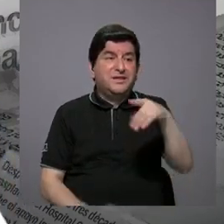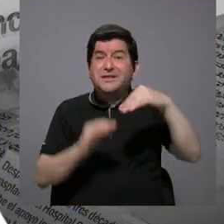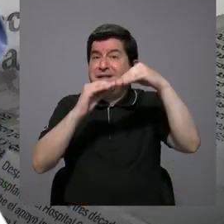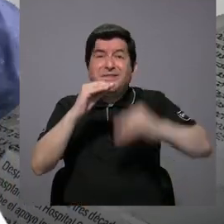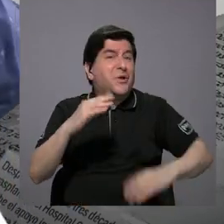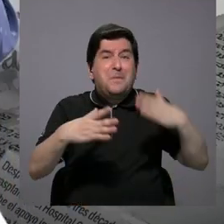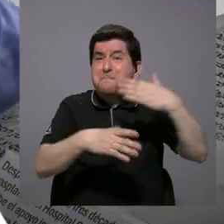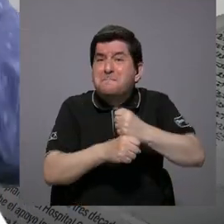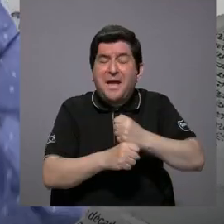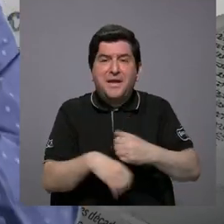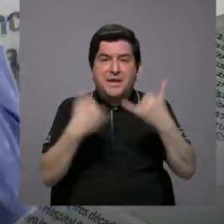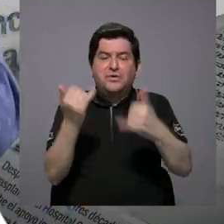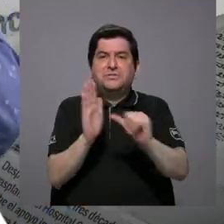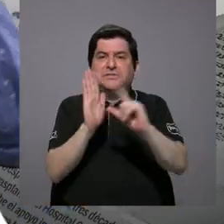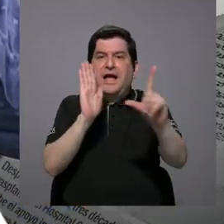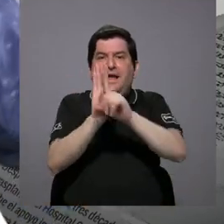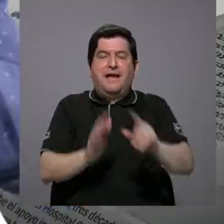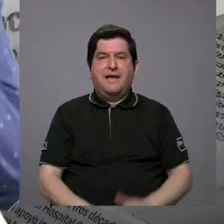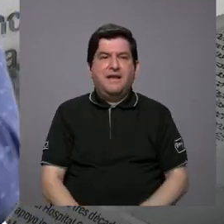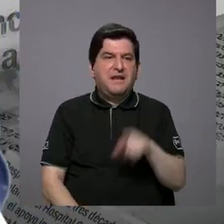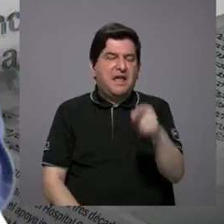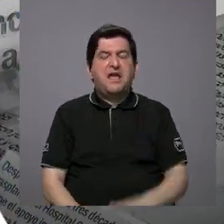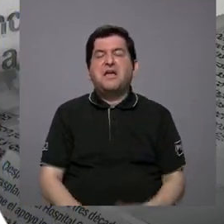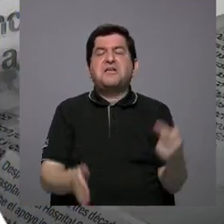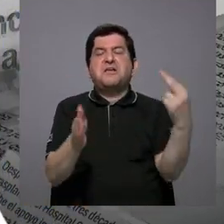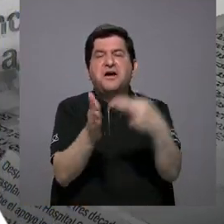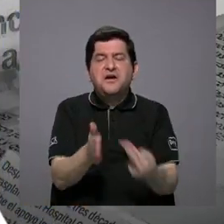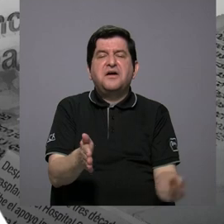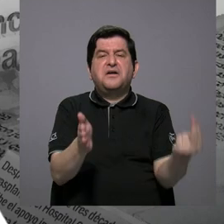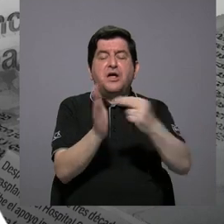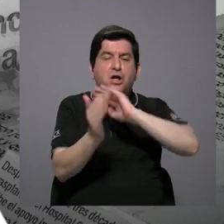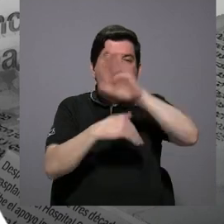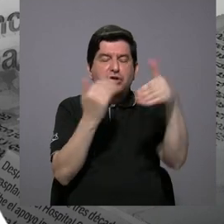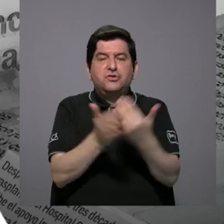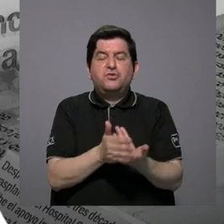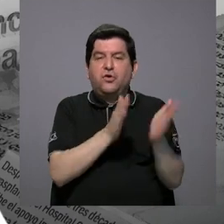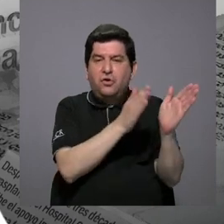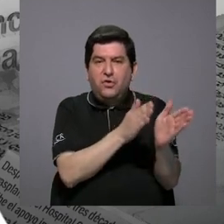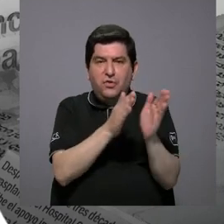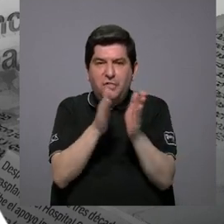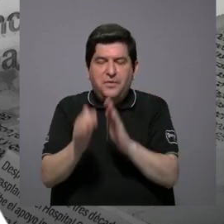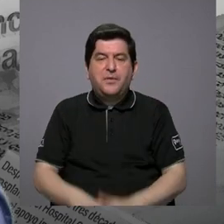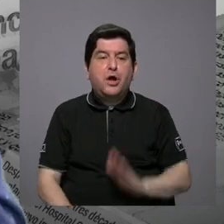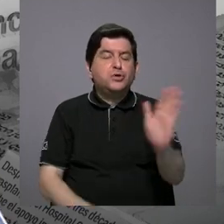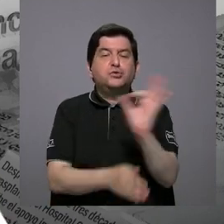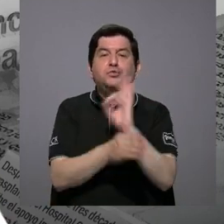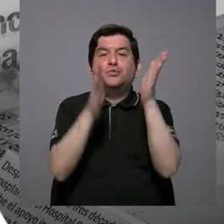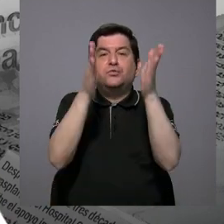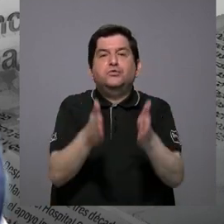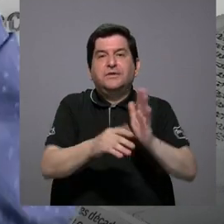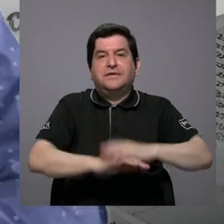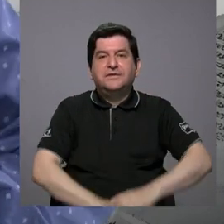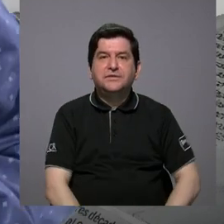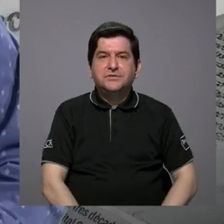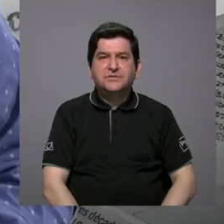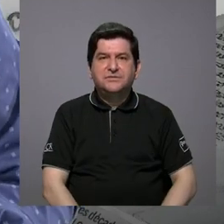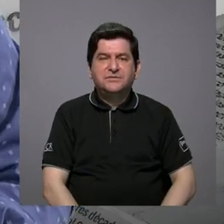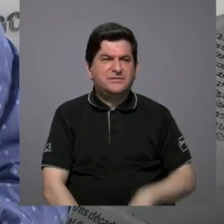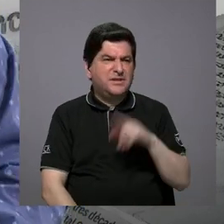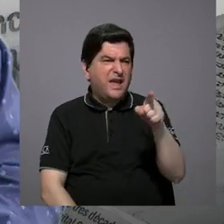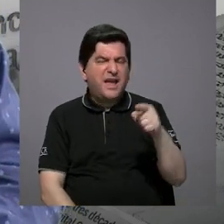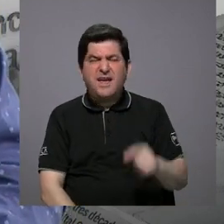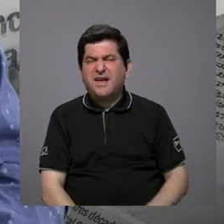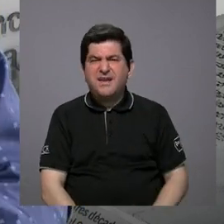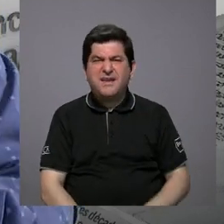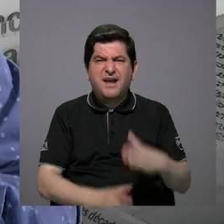hizo. Cuando llegó a la Asamblea Legislativa, llegó a repetir todo lo que le habían preparado sus funcionarios. ¿Qué era lo que ella